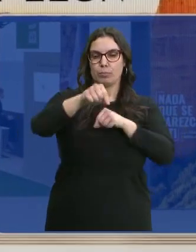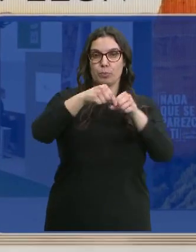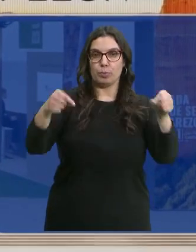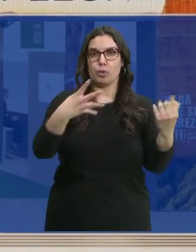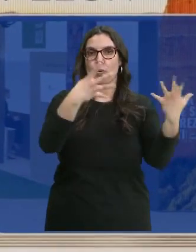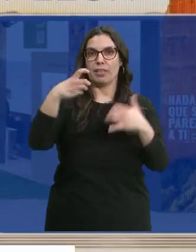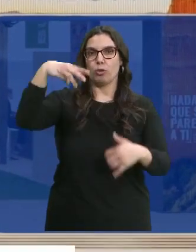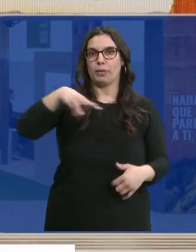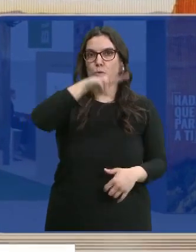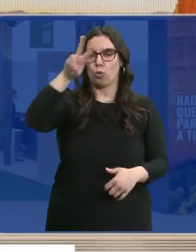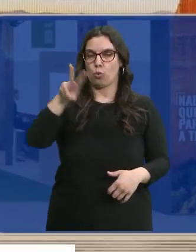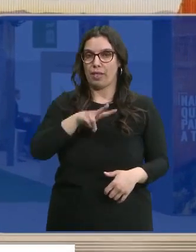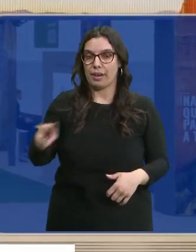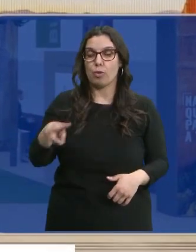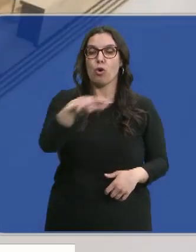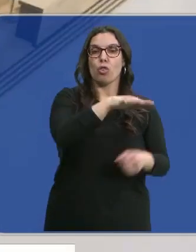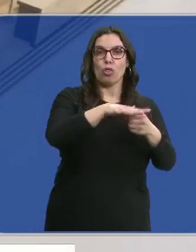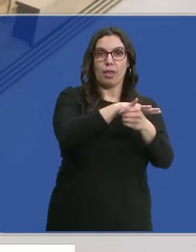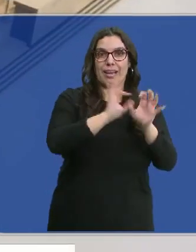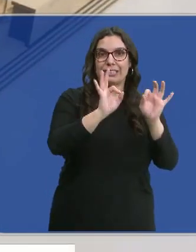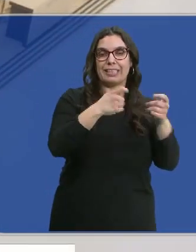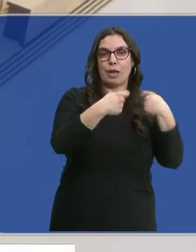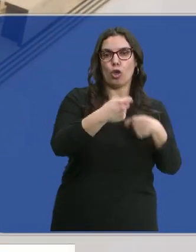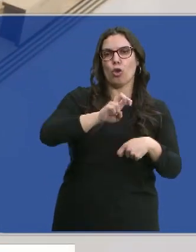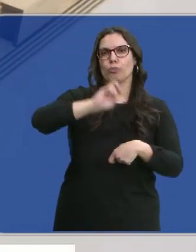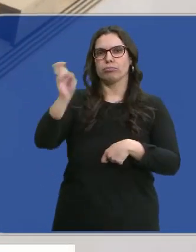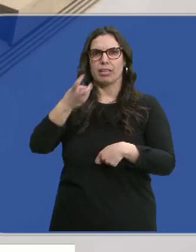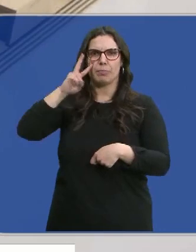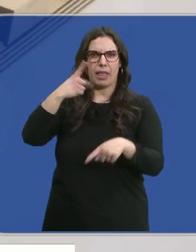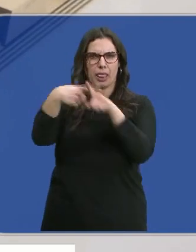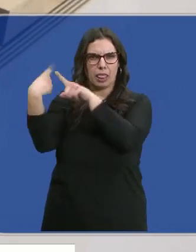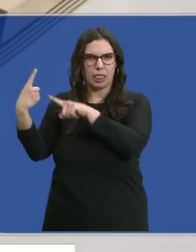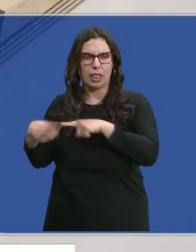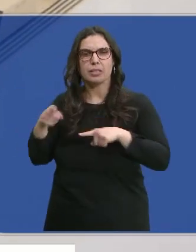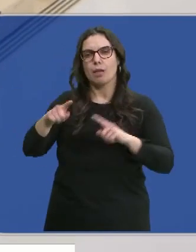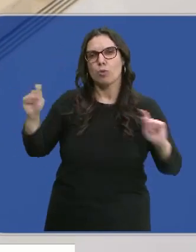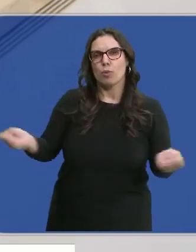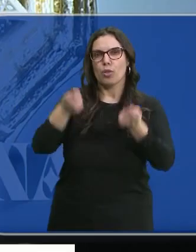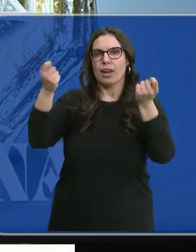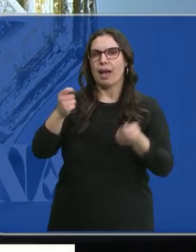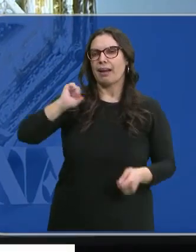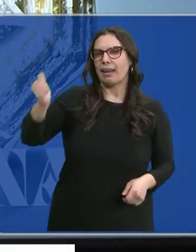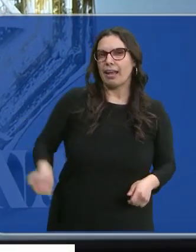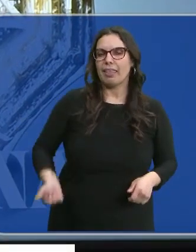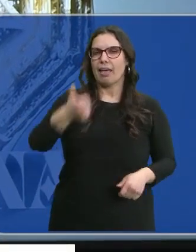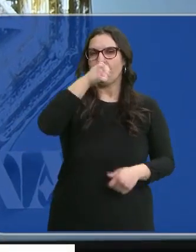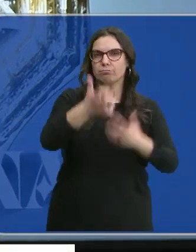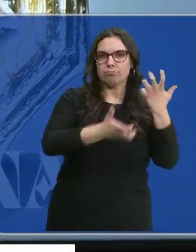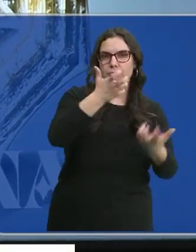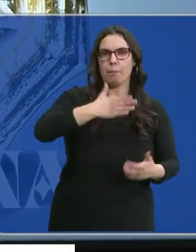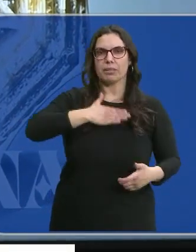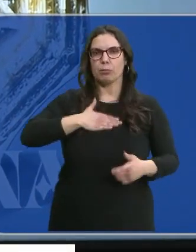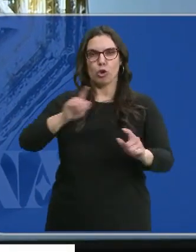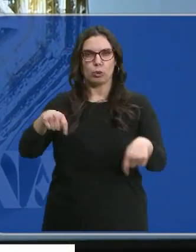cuadrados con área de negocio y experiencias multisensoriales donde se va a promocionar la riqueza enogastronómica, patrimonial